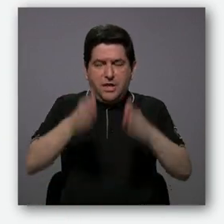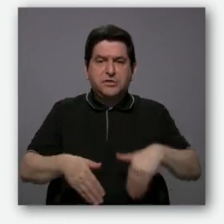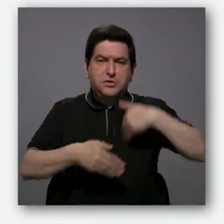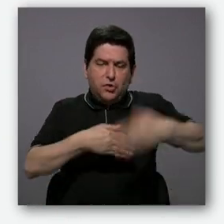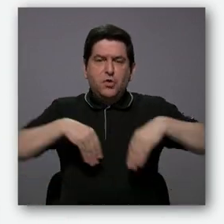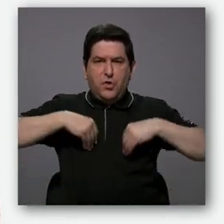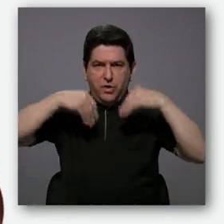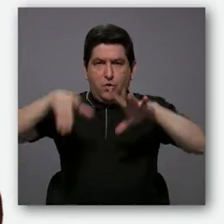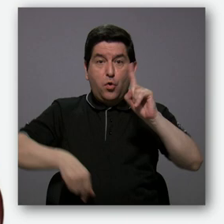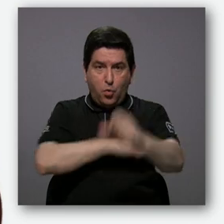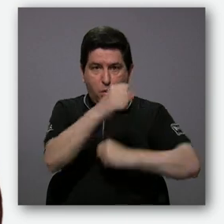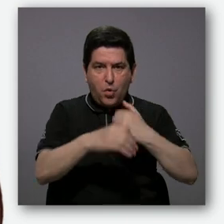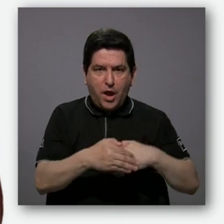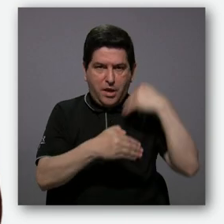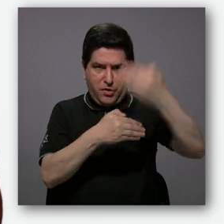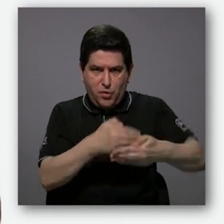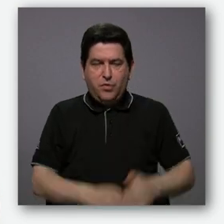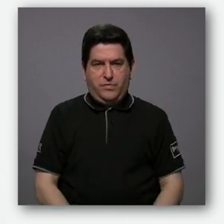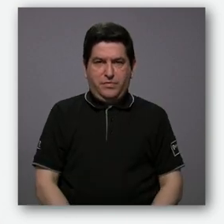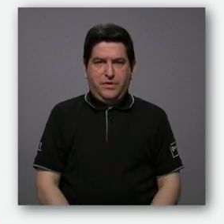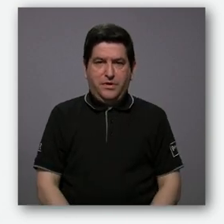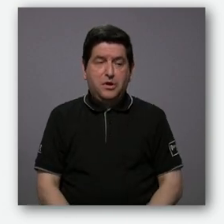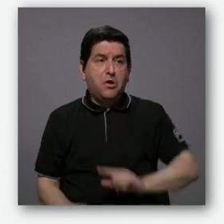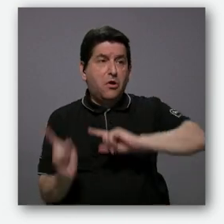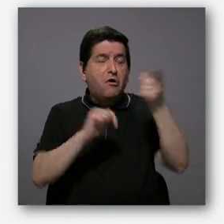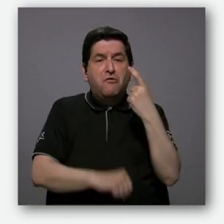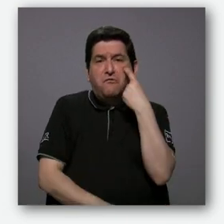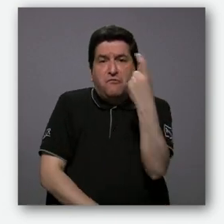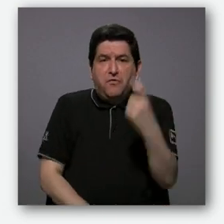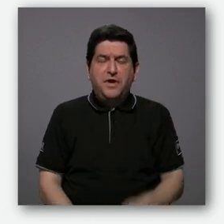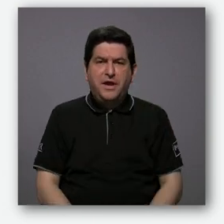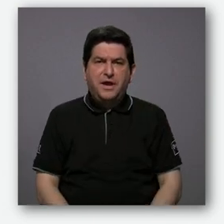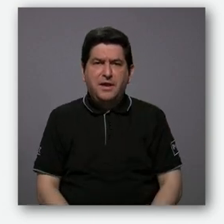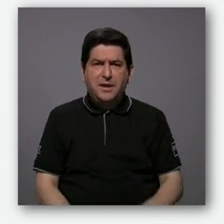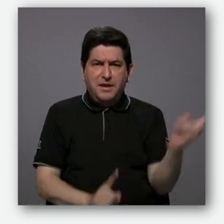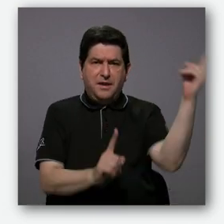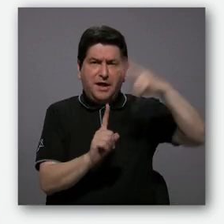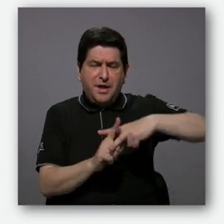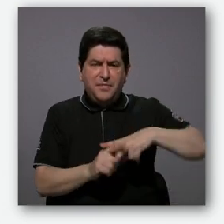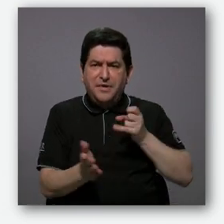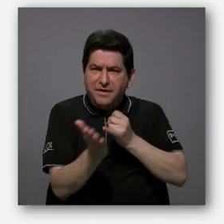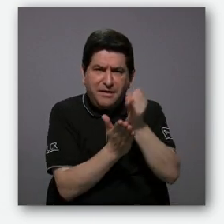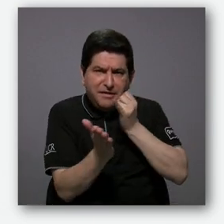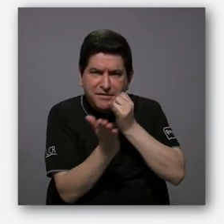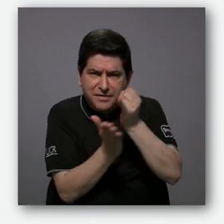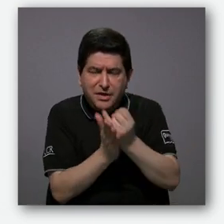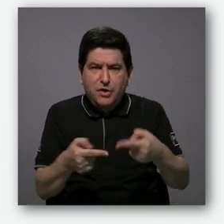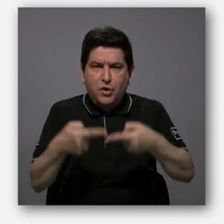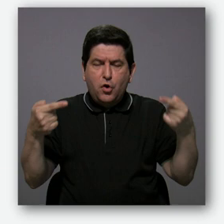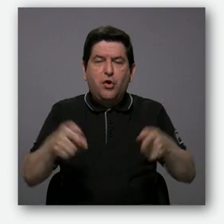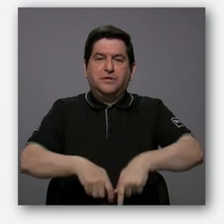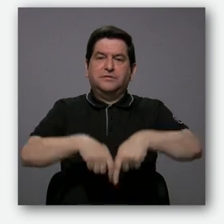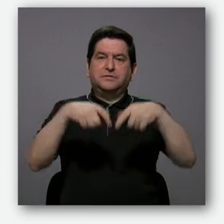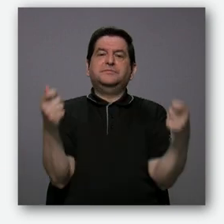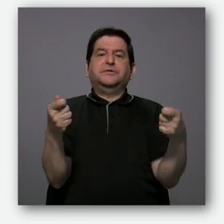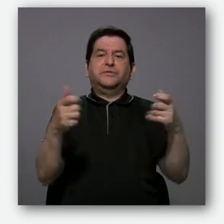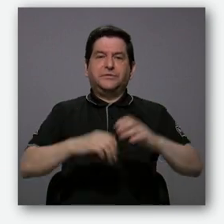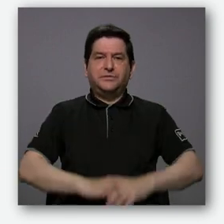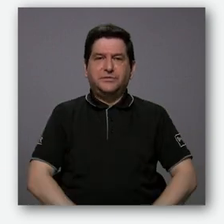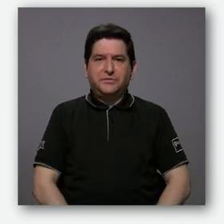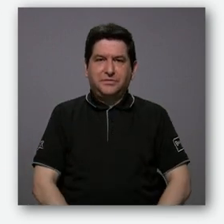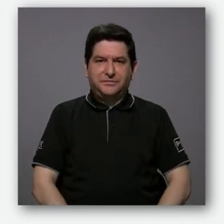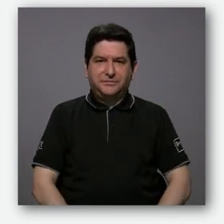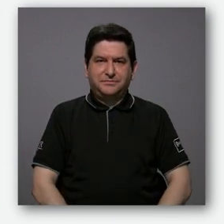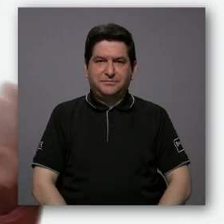dimitió un año después, se fue a la Fiscalía para activar una investigación contra el periódico